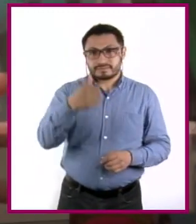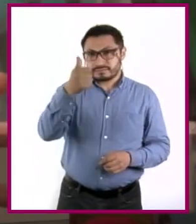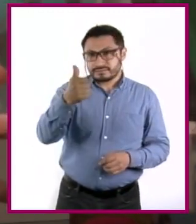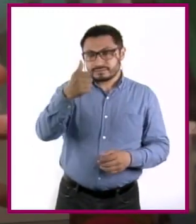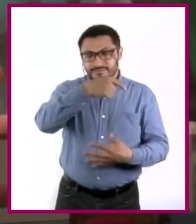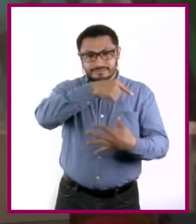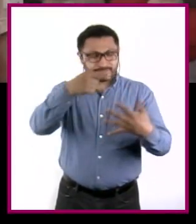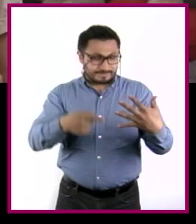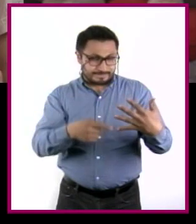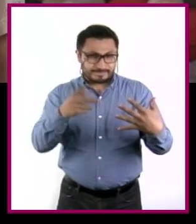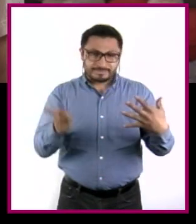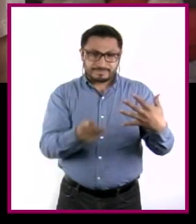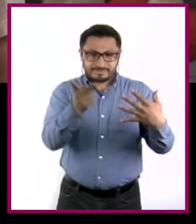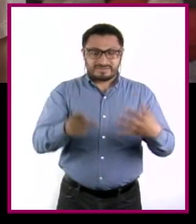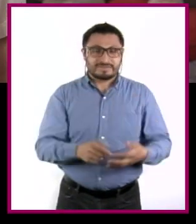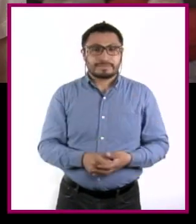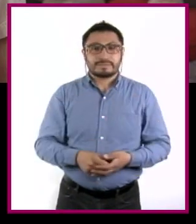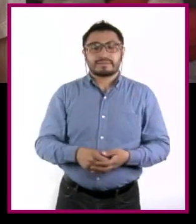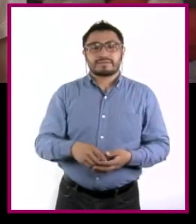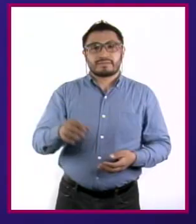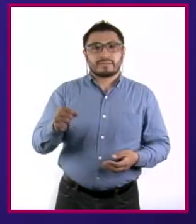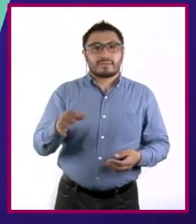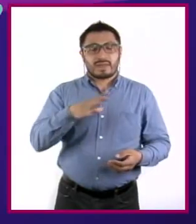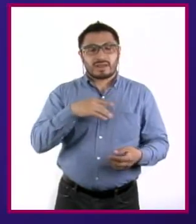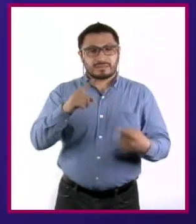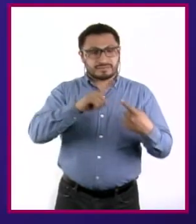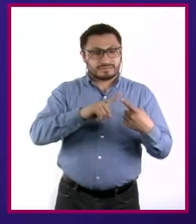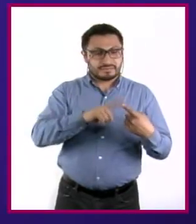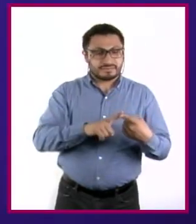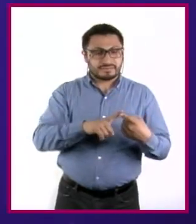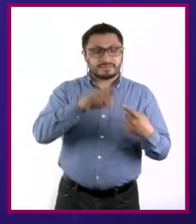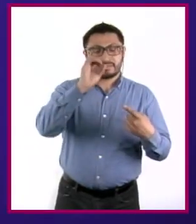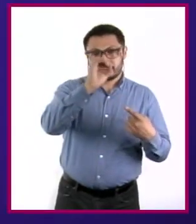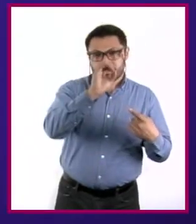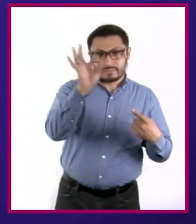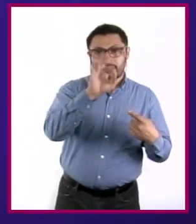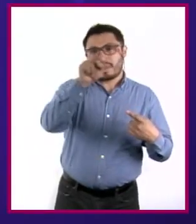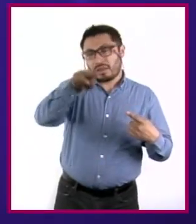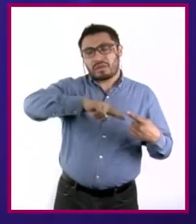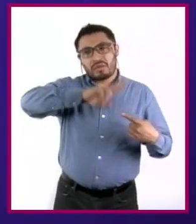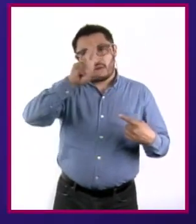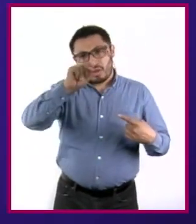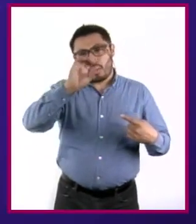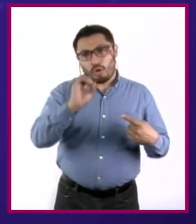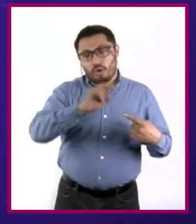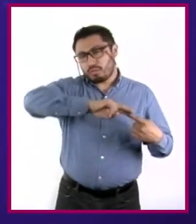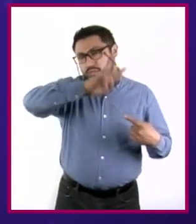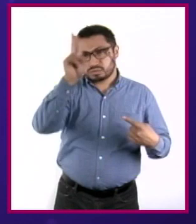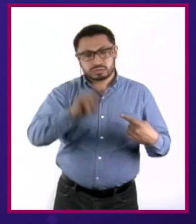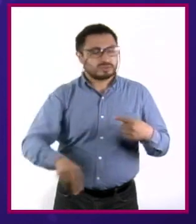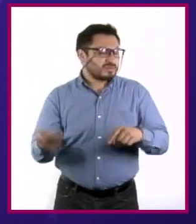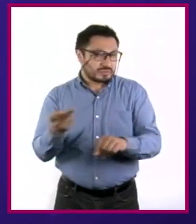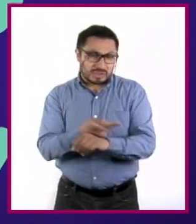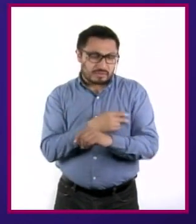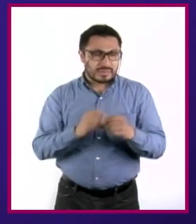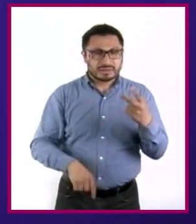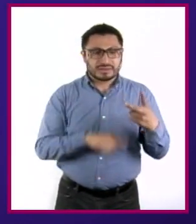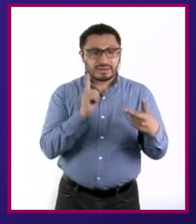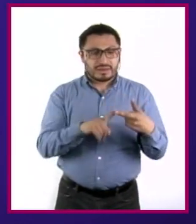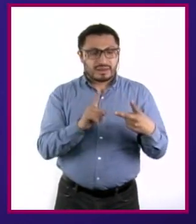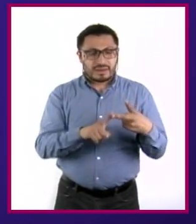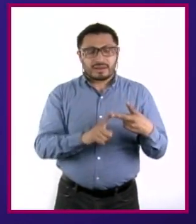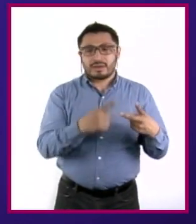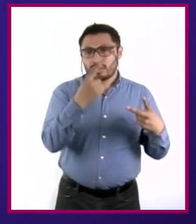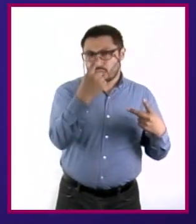afirmaciones que te daré. Las opciones disponibles son... Pero si consideras que no te ocurre nunca lo que se dice. Uno,